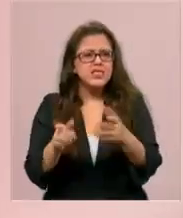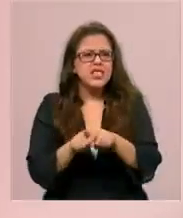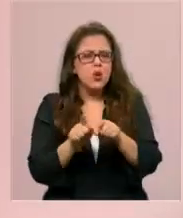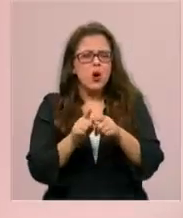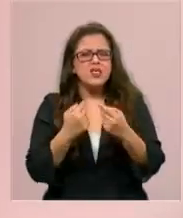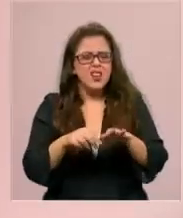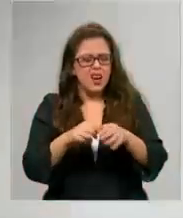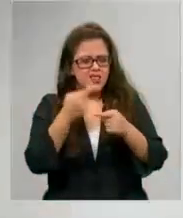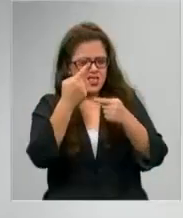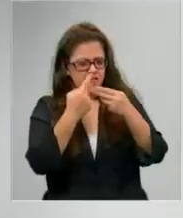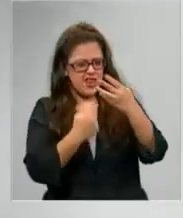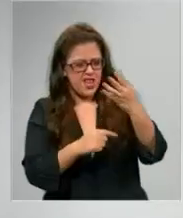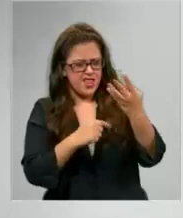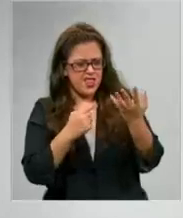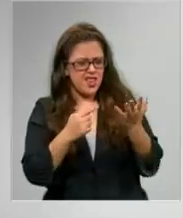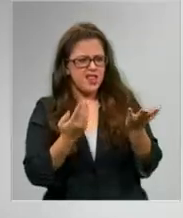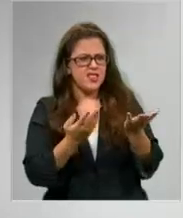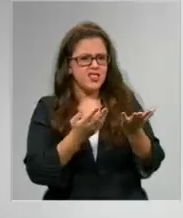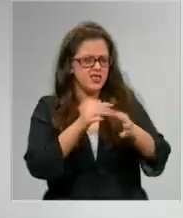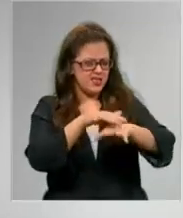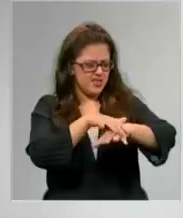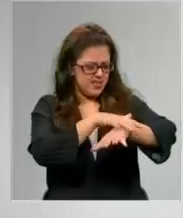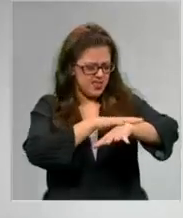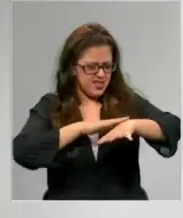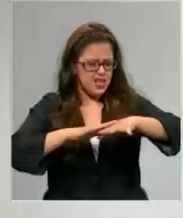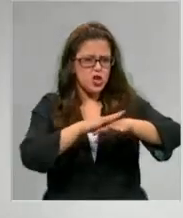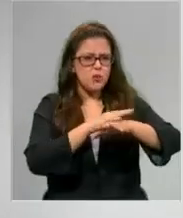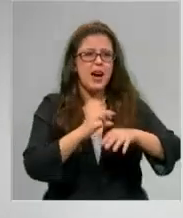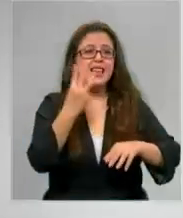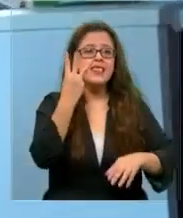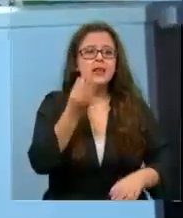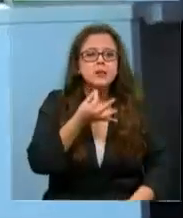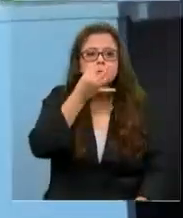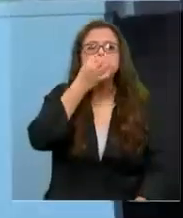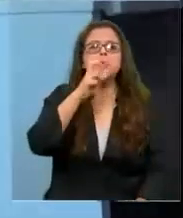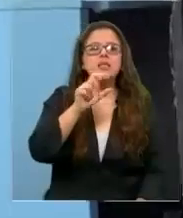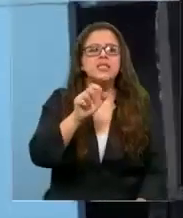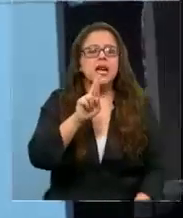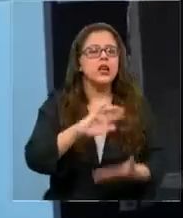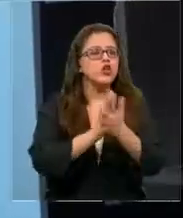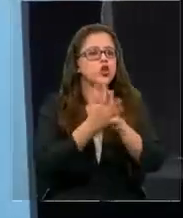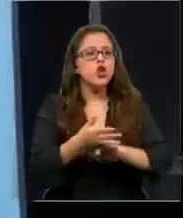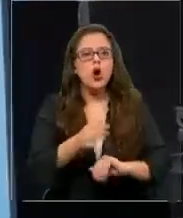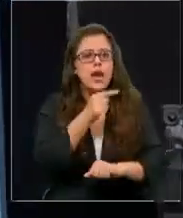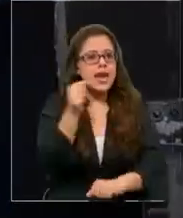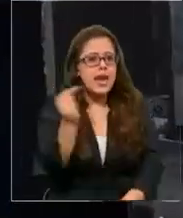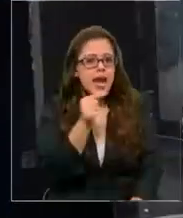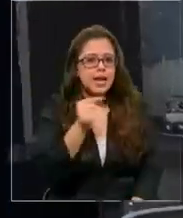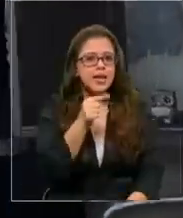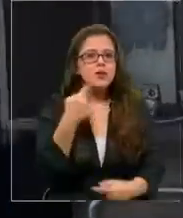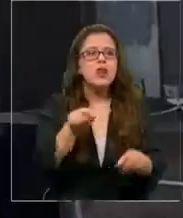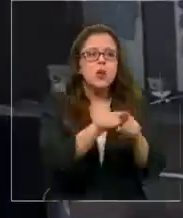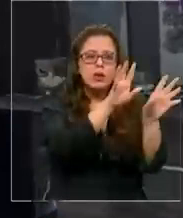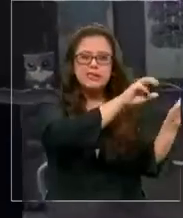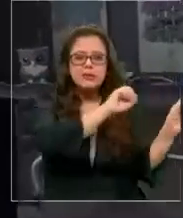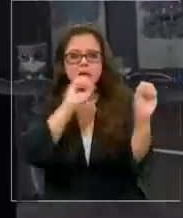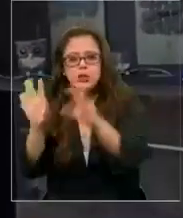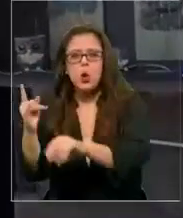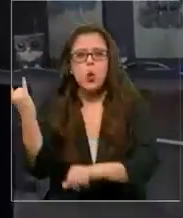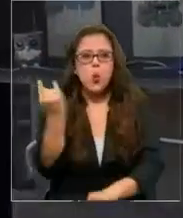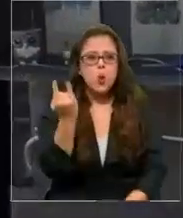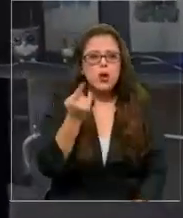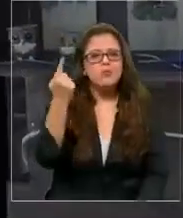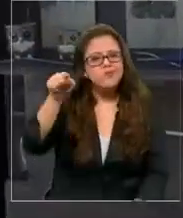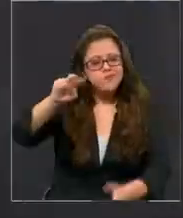serie de síntomas se hizo tres exámenes PCR pero todos salieron negativos allí decidió llevar la urgencia pero